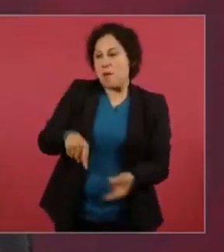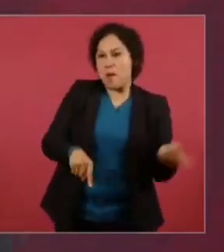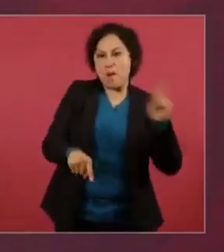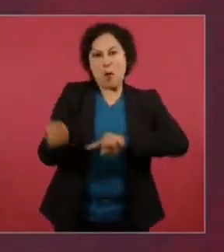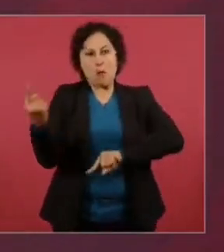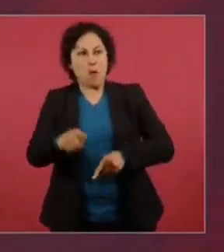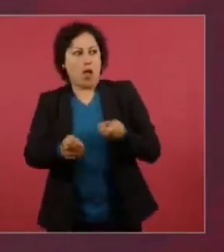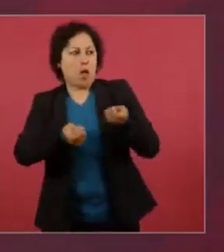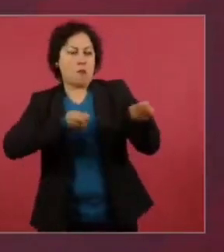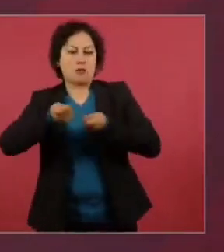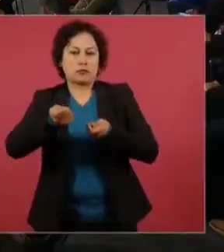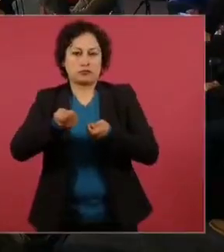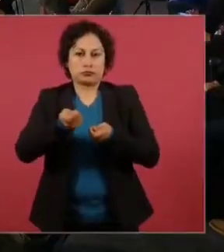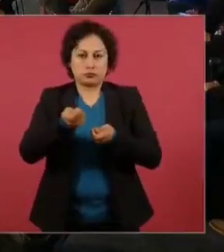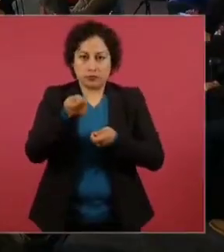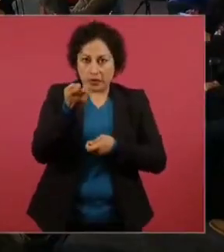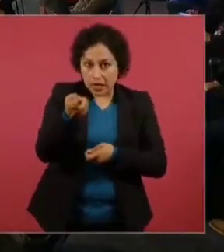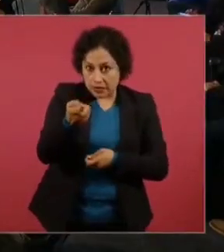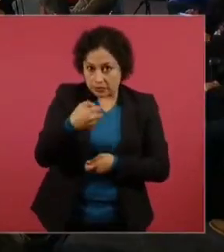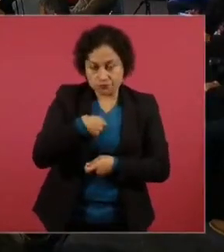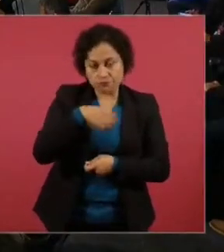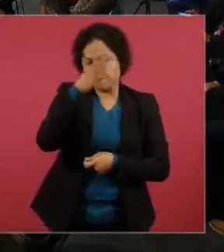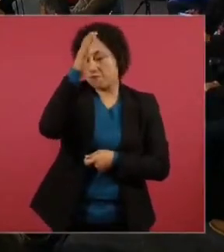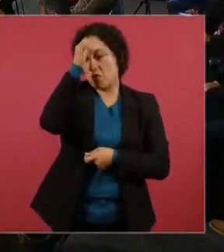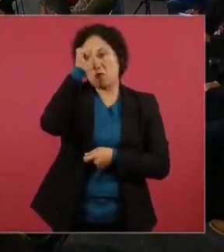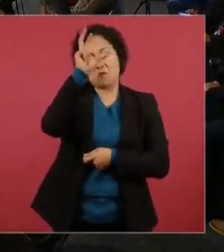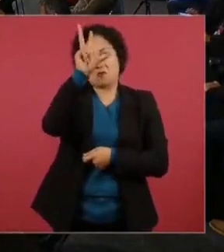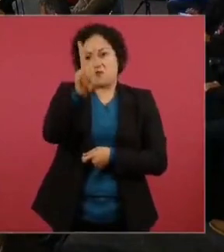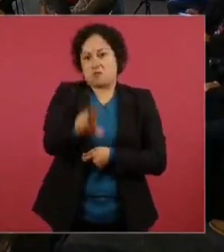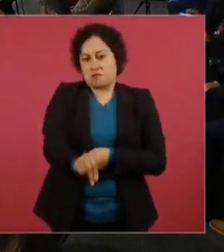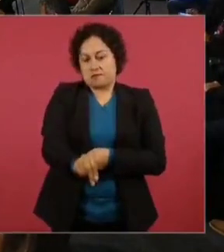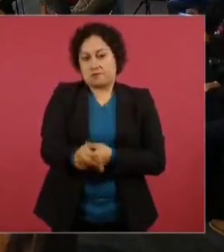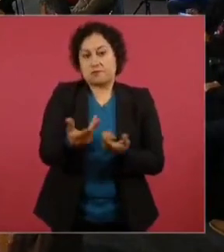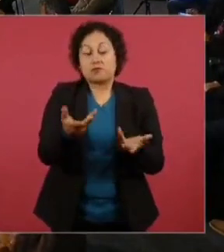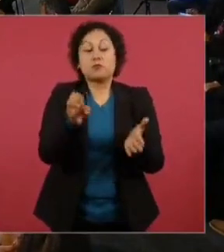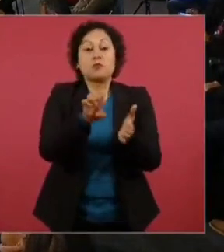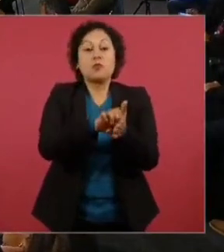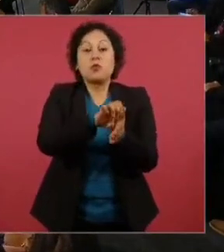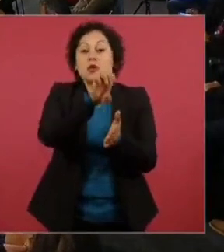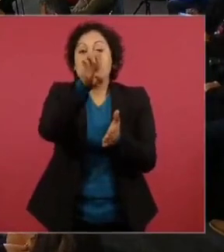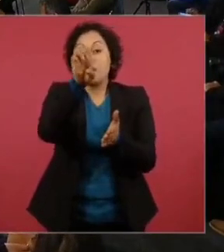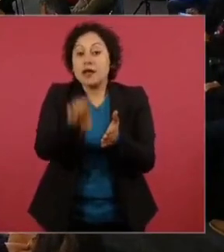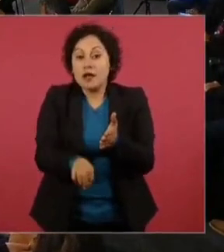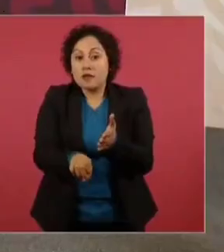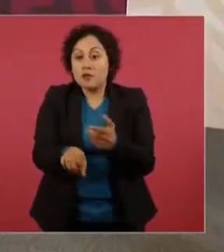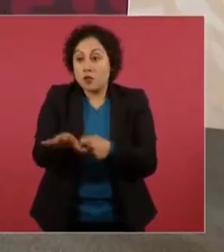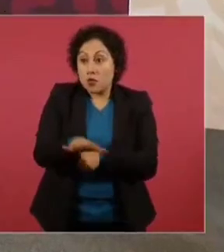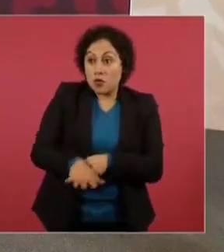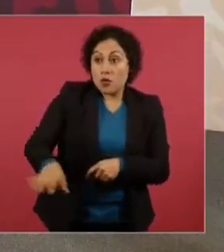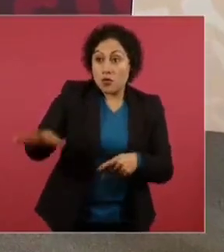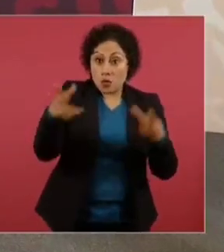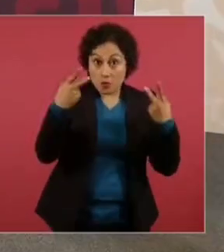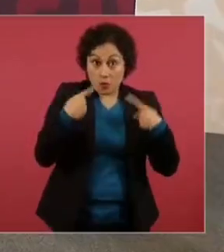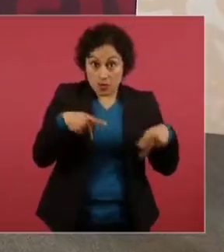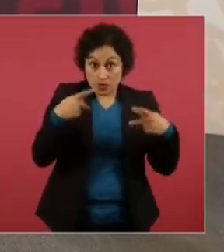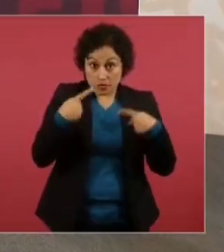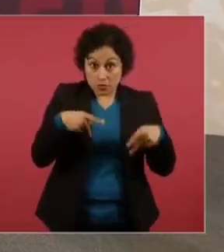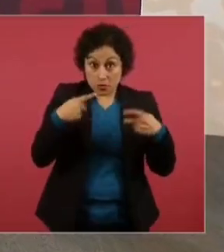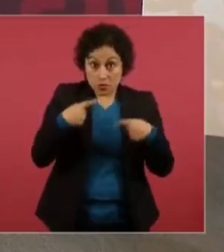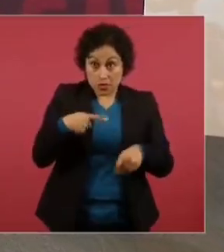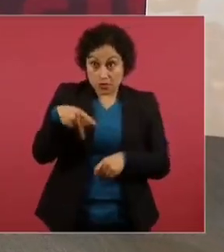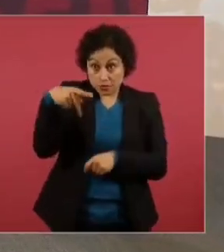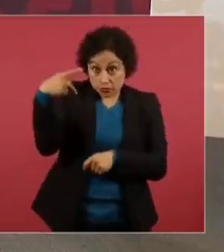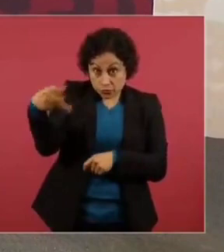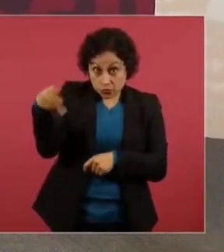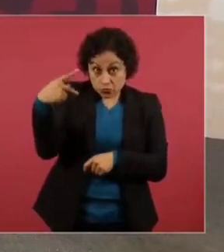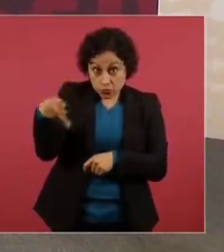la gente sólo tenga como opción para poder estudiar el